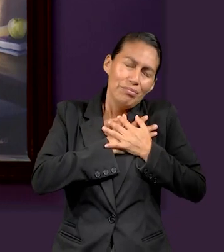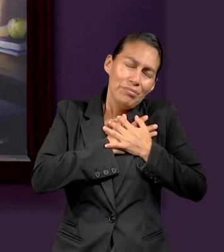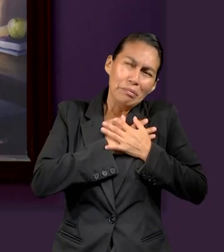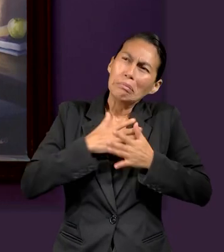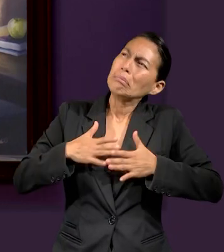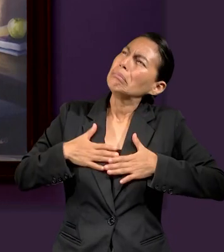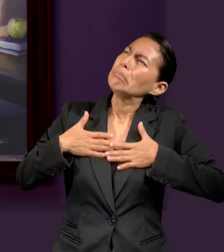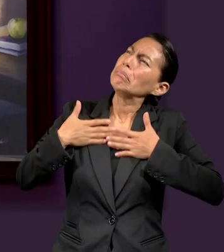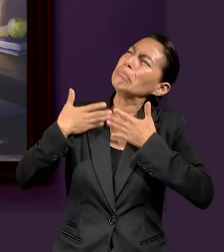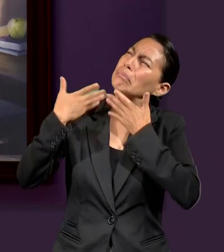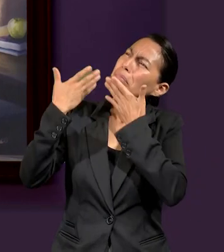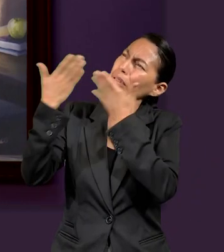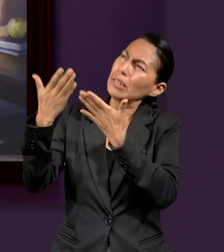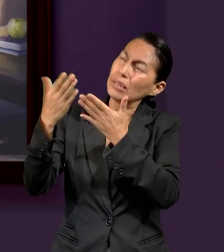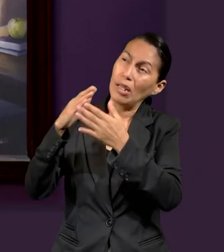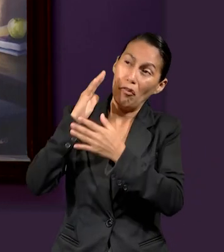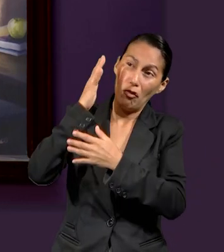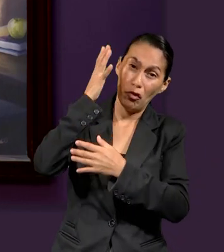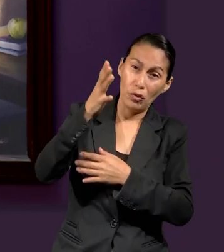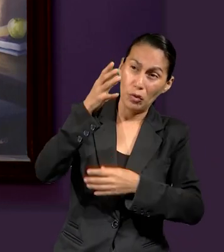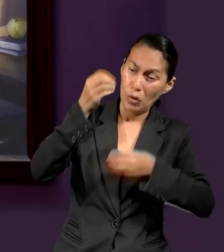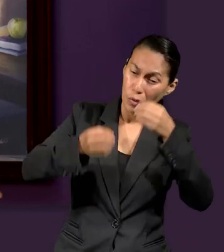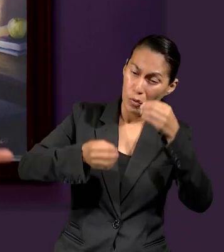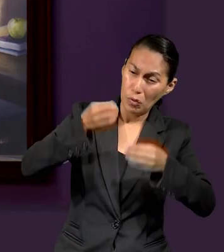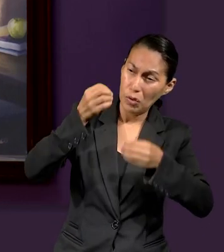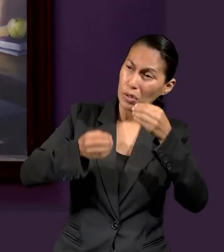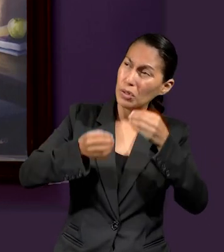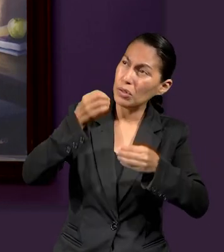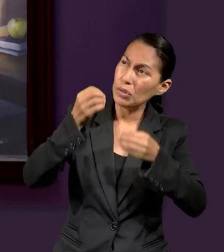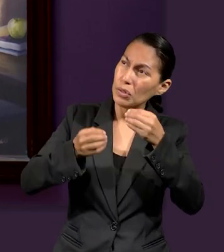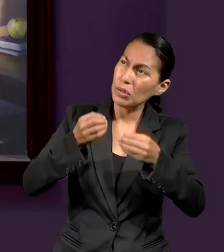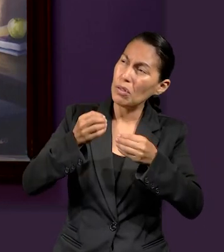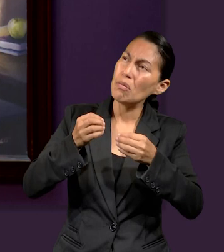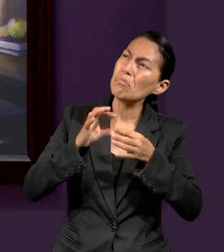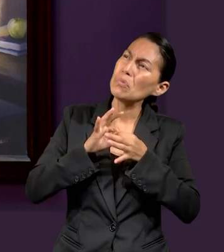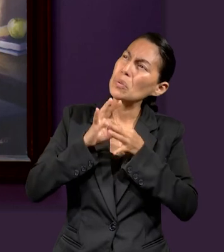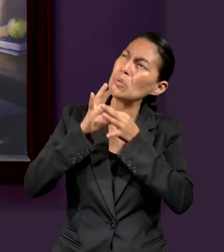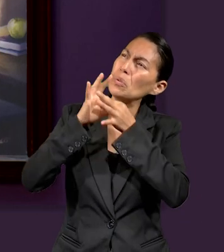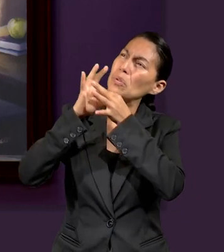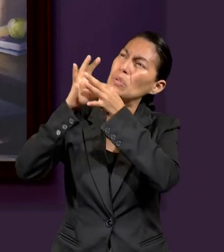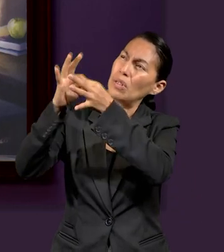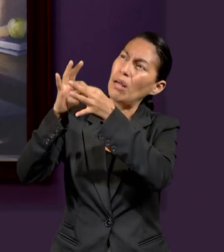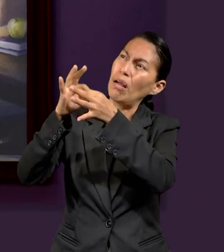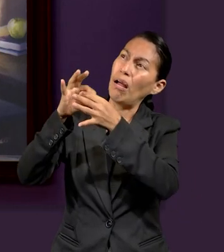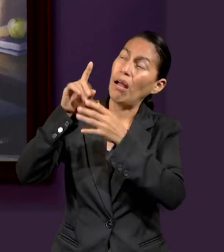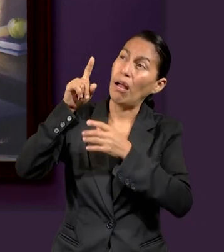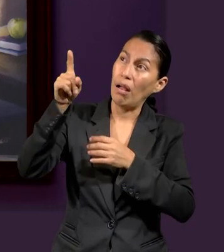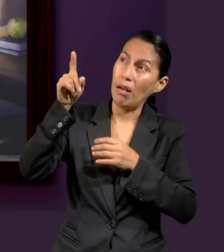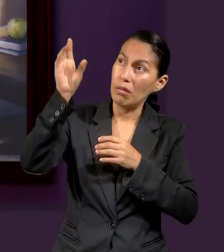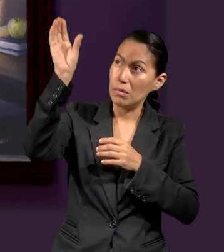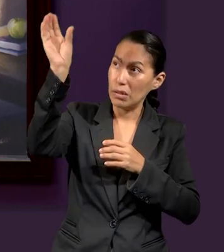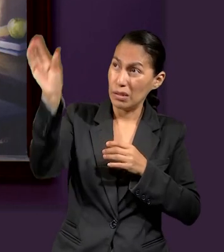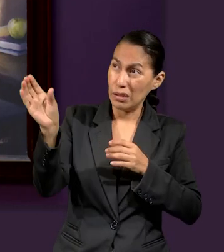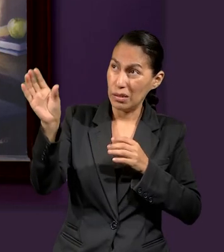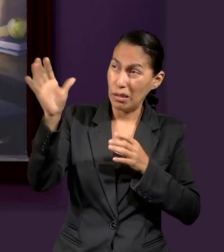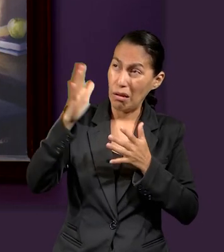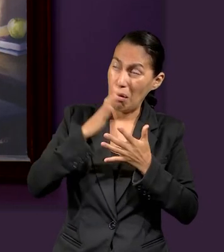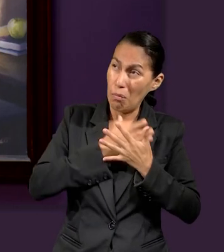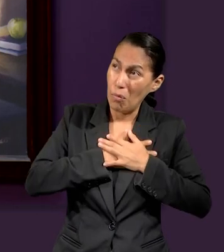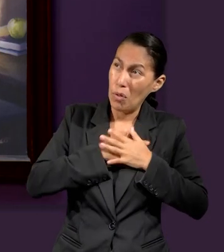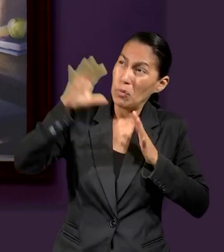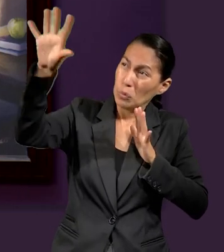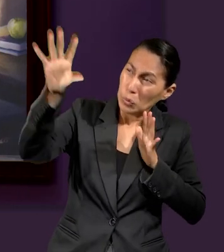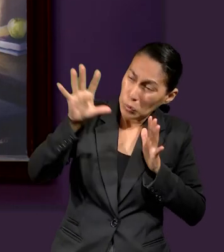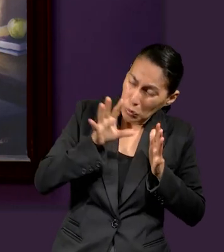perfeccionado el amor en nosotros, para que tengamos confianza en el día del juicio, pues como Él es, así somos nosotros